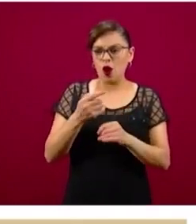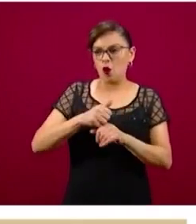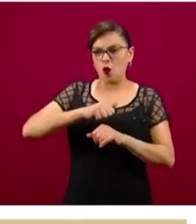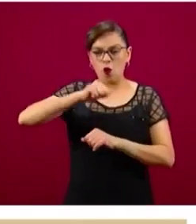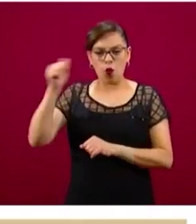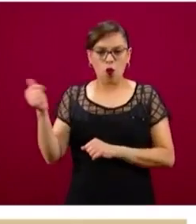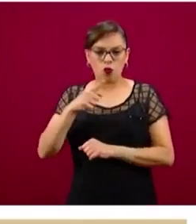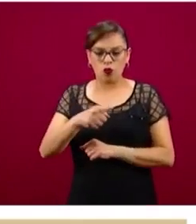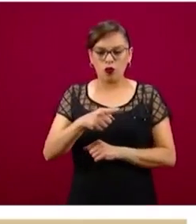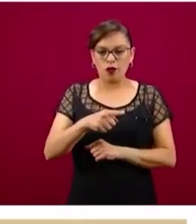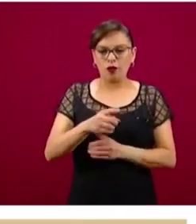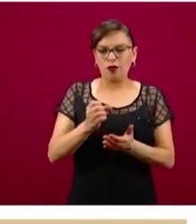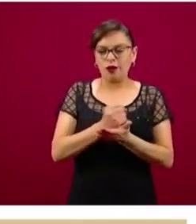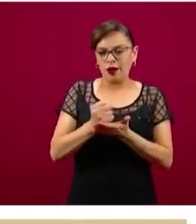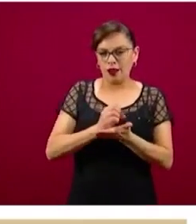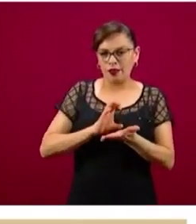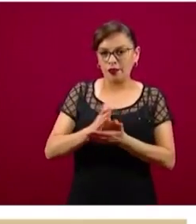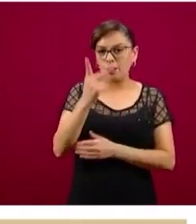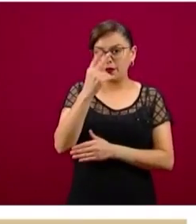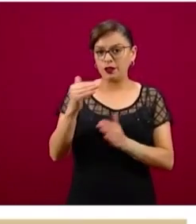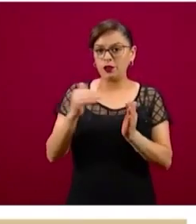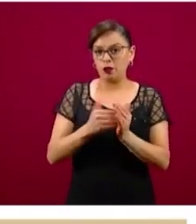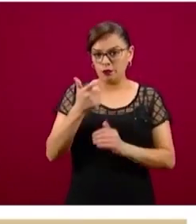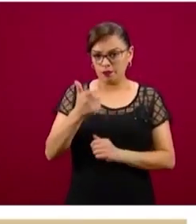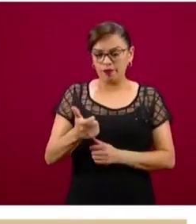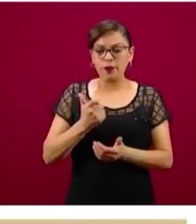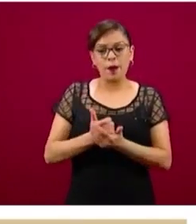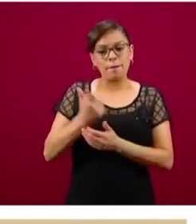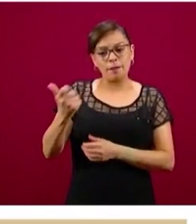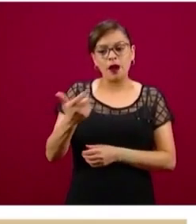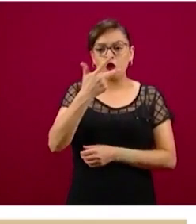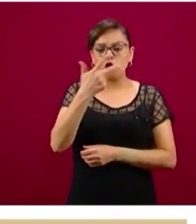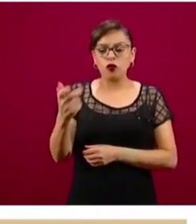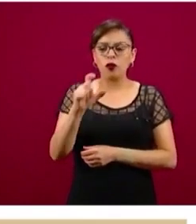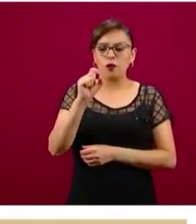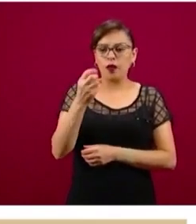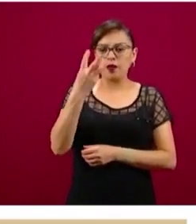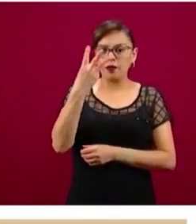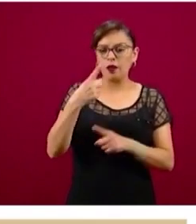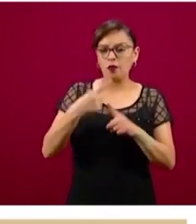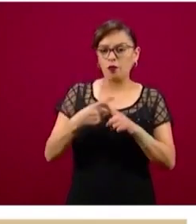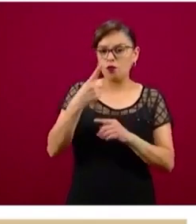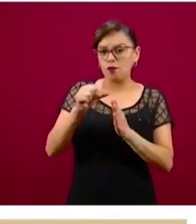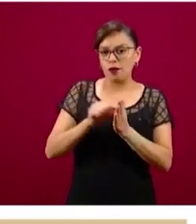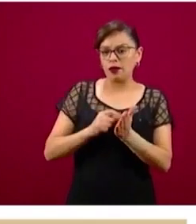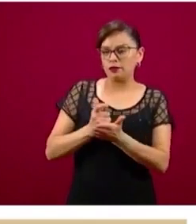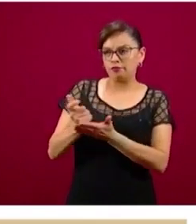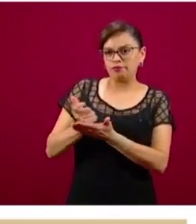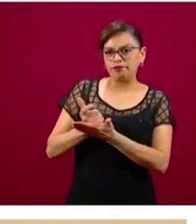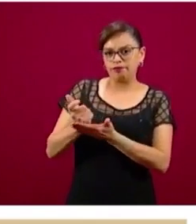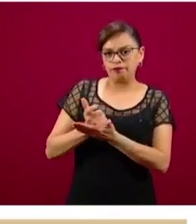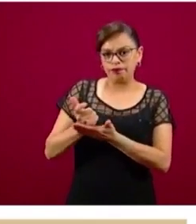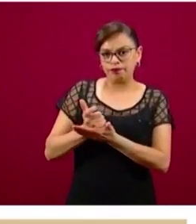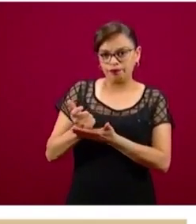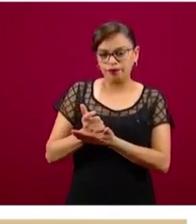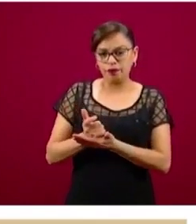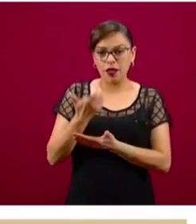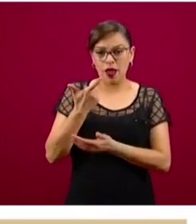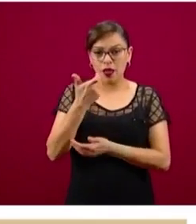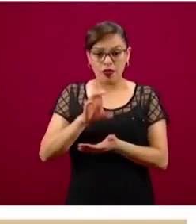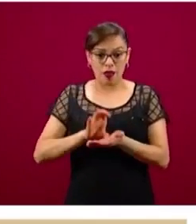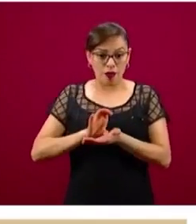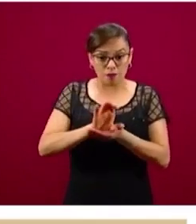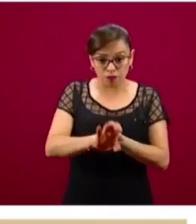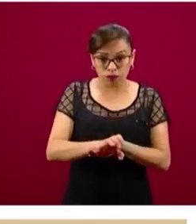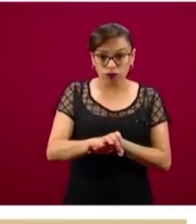mil pesos, que se pagará 823 pesos al mes a partir del cuarto mes de que el crédito sea